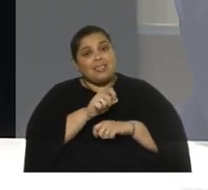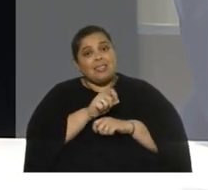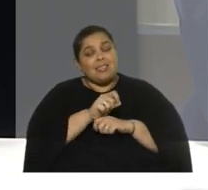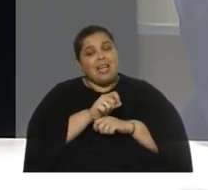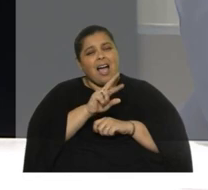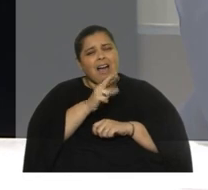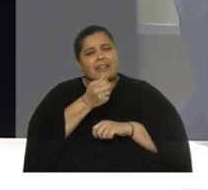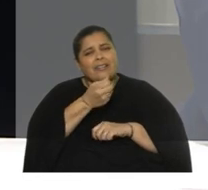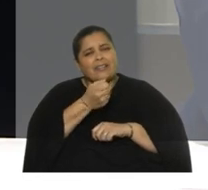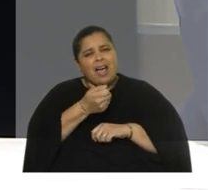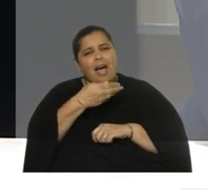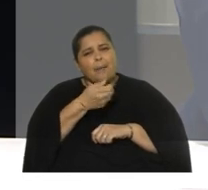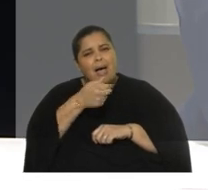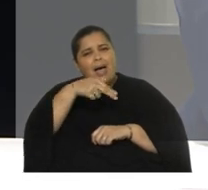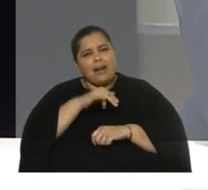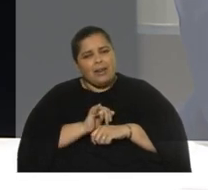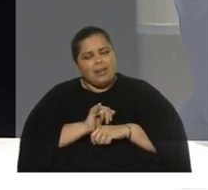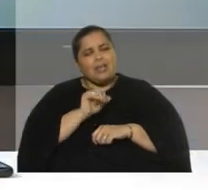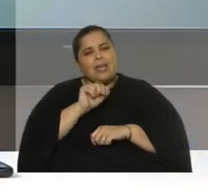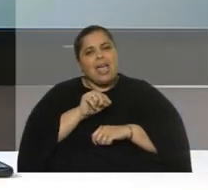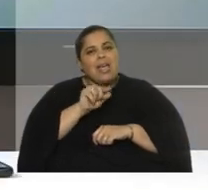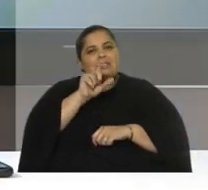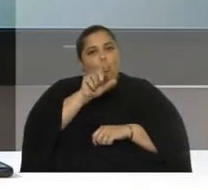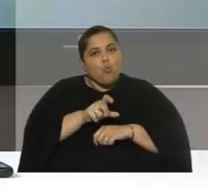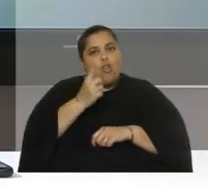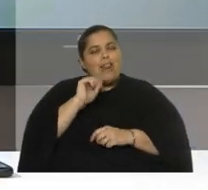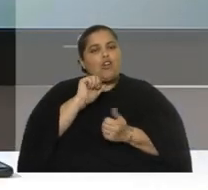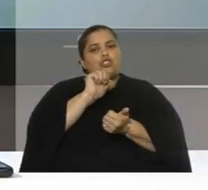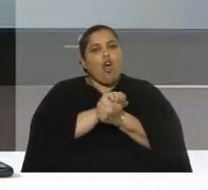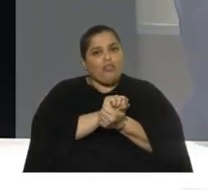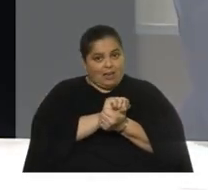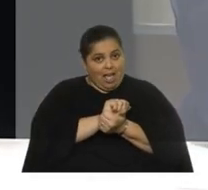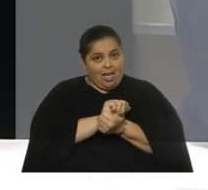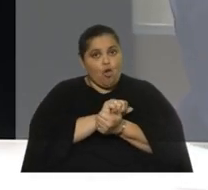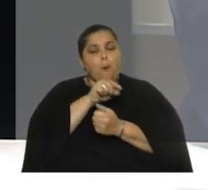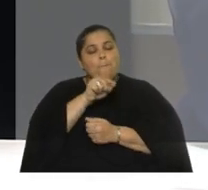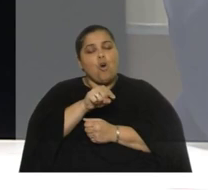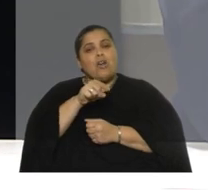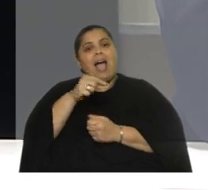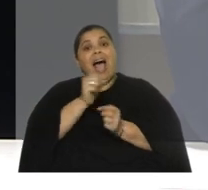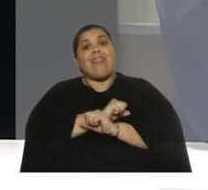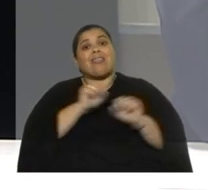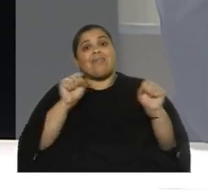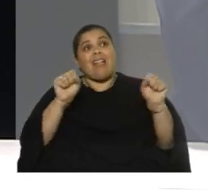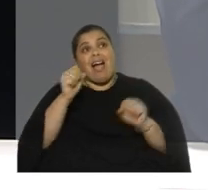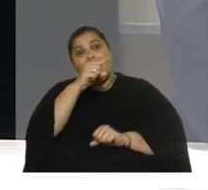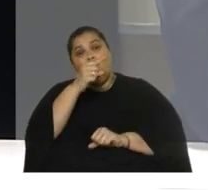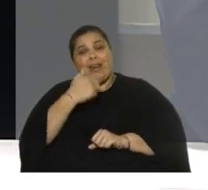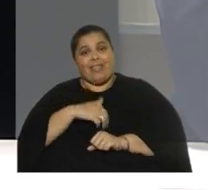que si ustedes estudiaron el tema saben que es uno de los condenados por el atentado y vinculado al atentado de la AMIA